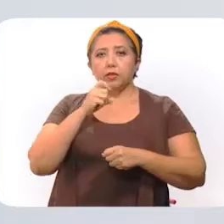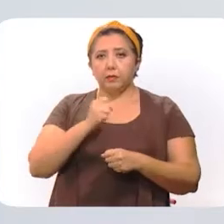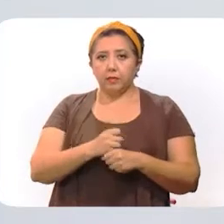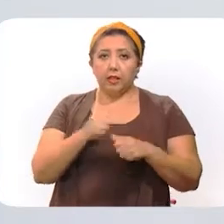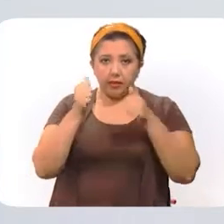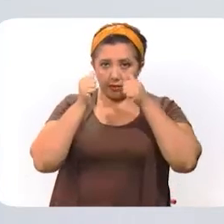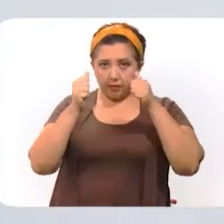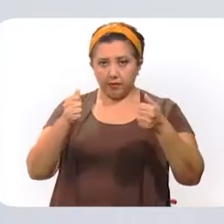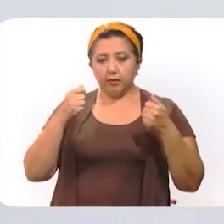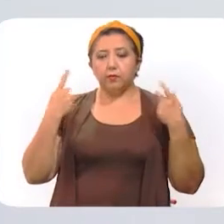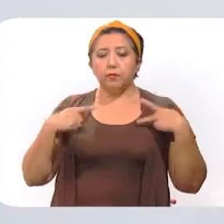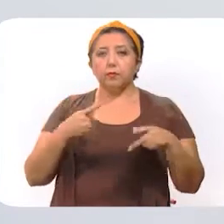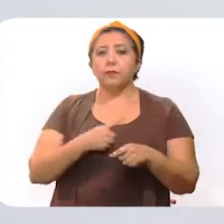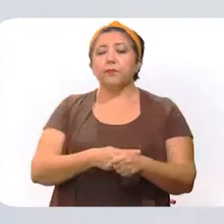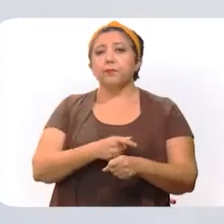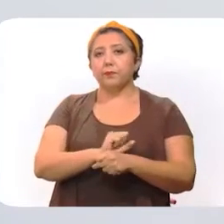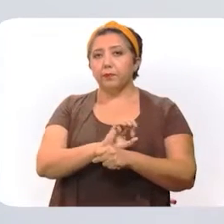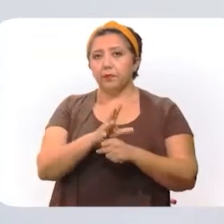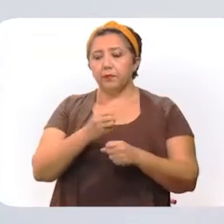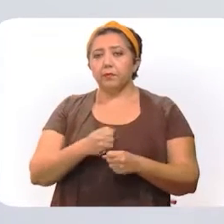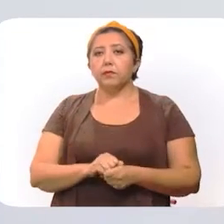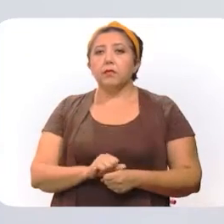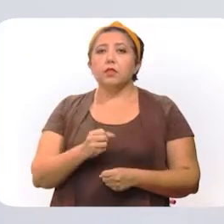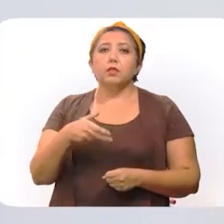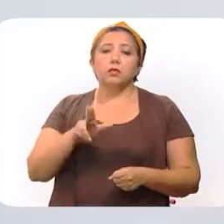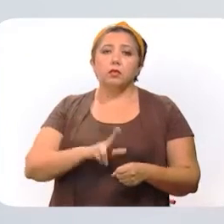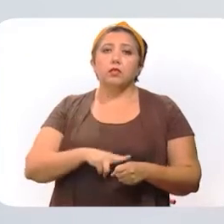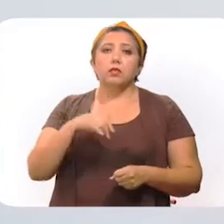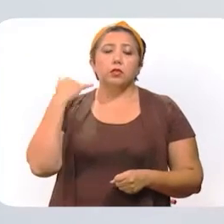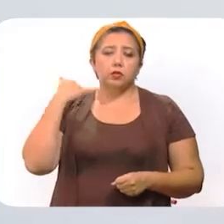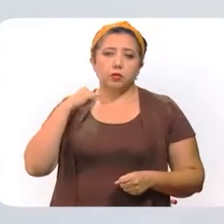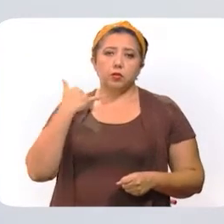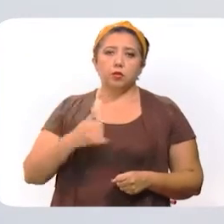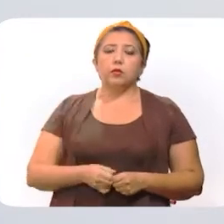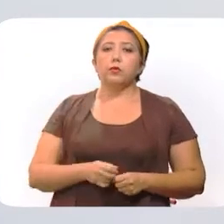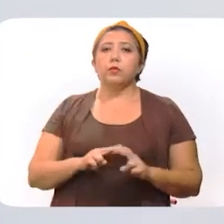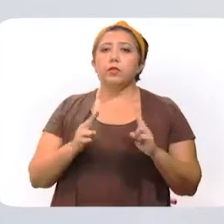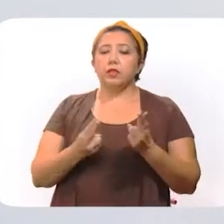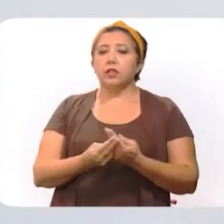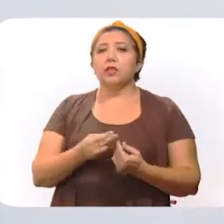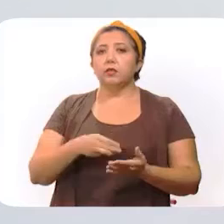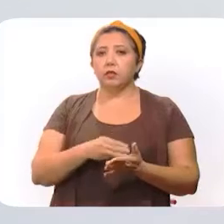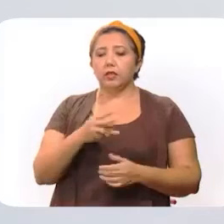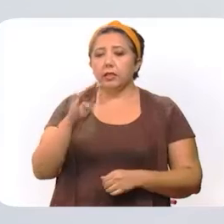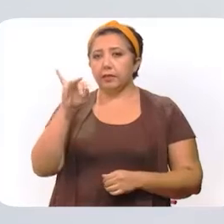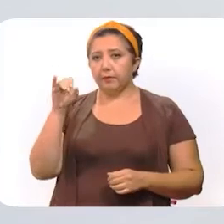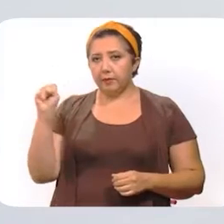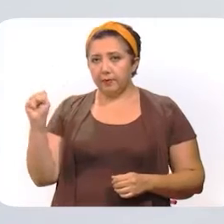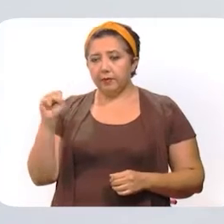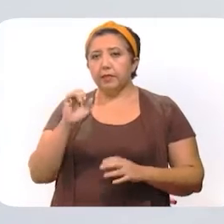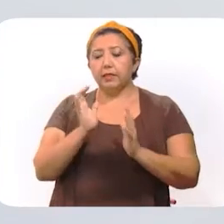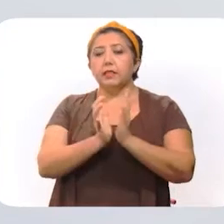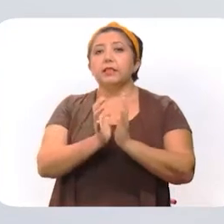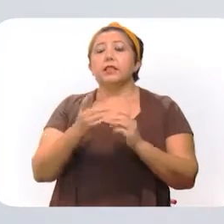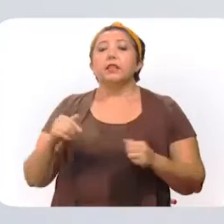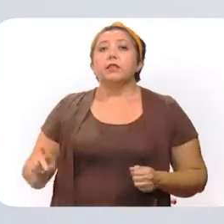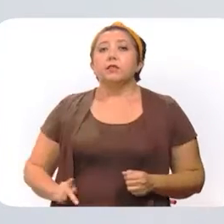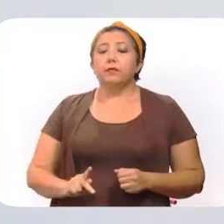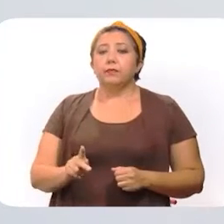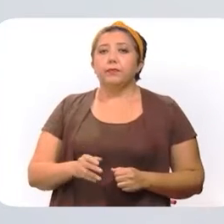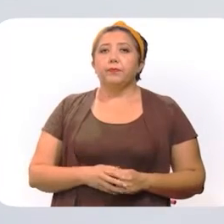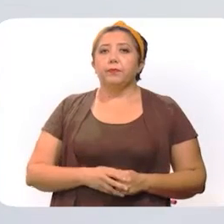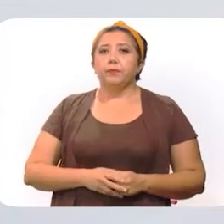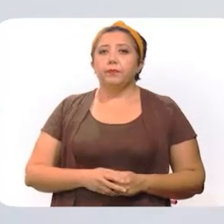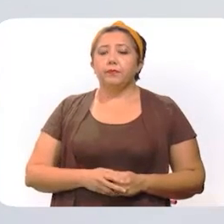de primer nivel de atención de los centros de salud de la Secretaría de Salud de Yucatán y Unidades Médicas del IMSS y el Issste en el interior del